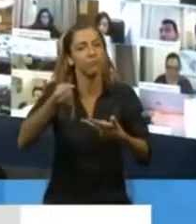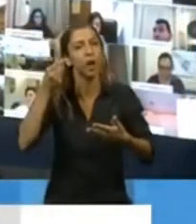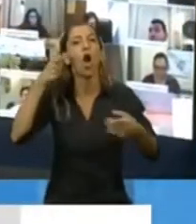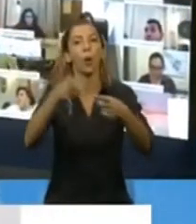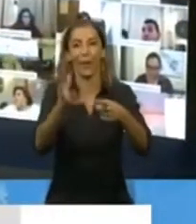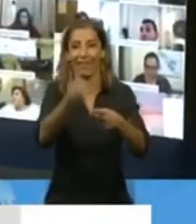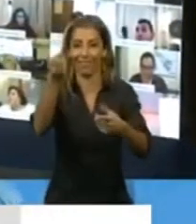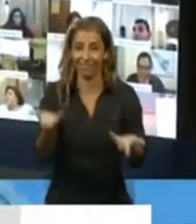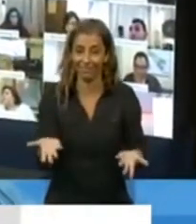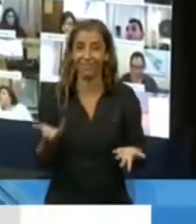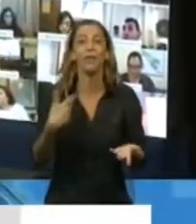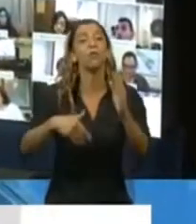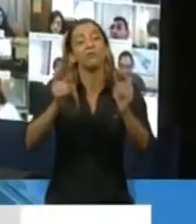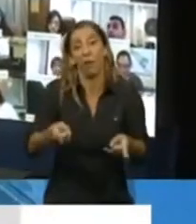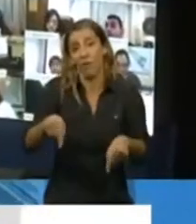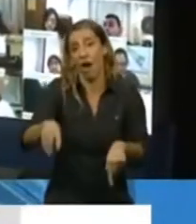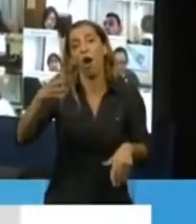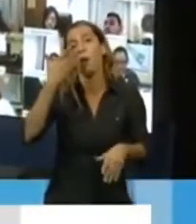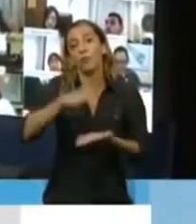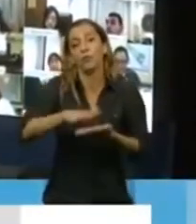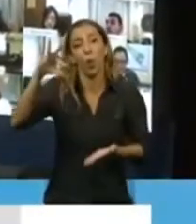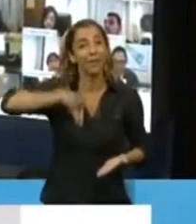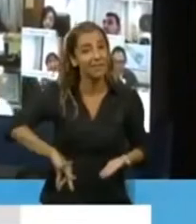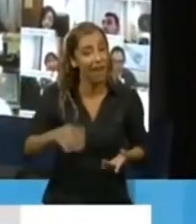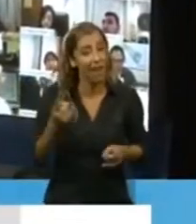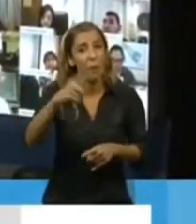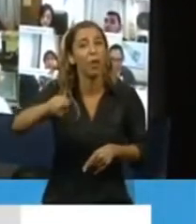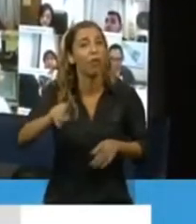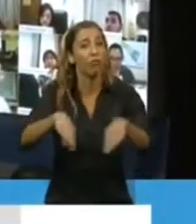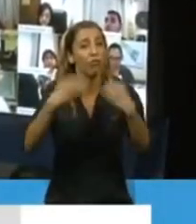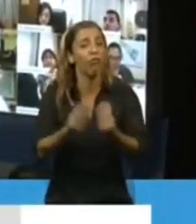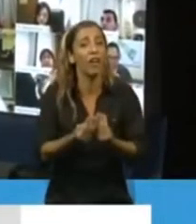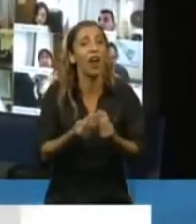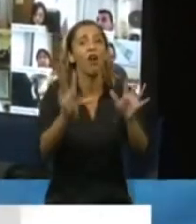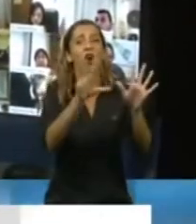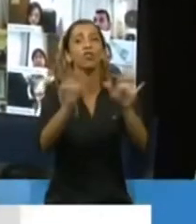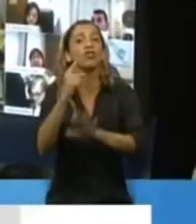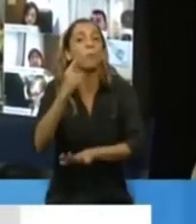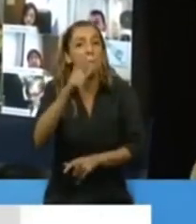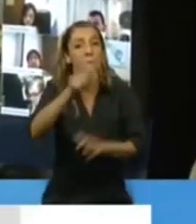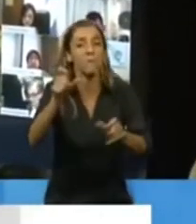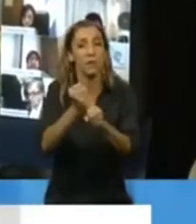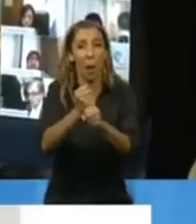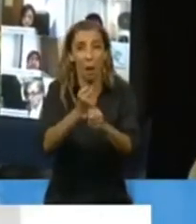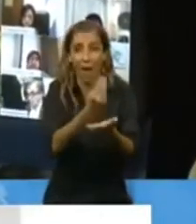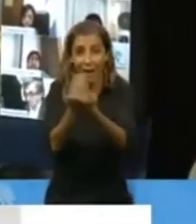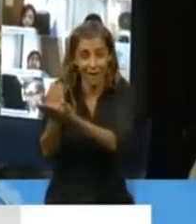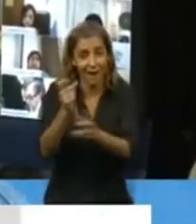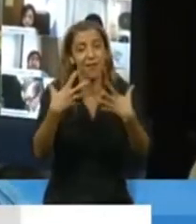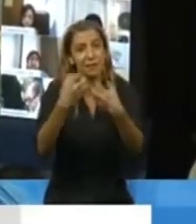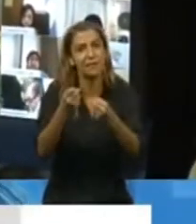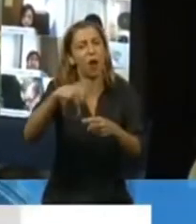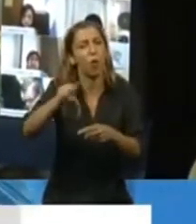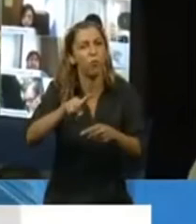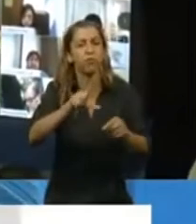salud. Quiero decir que hay más de 800.000 personas que trabajan en el sistema de salud en la Argentina. Más del 70%